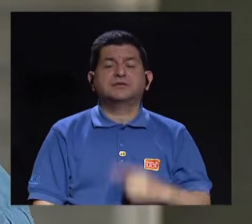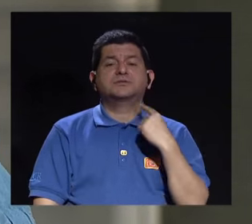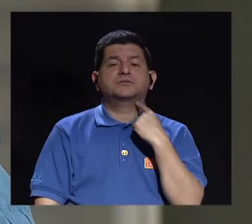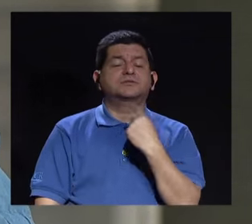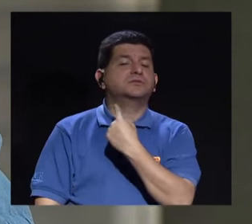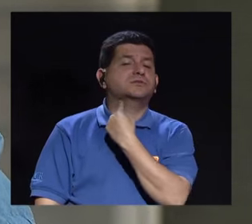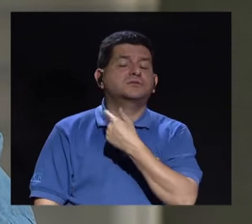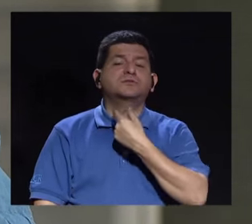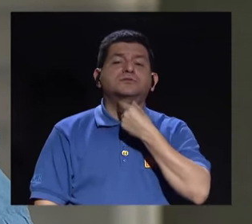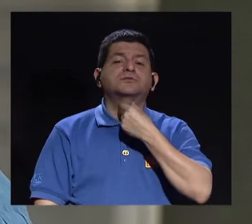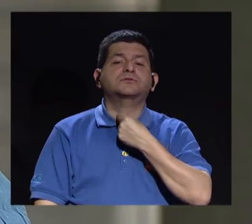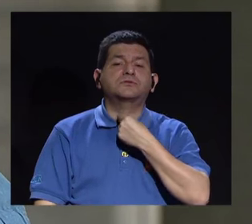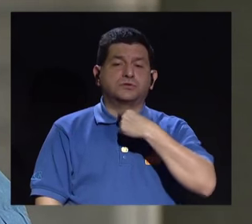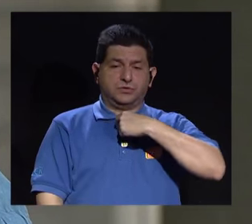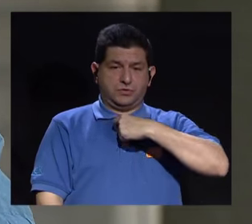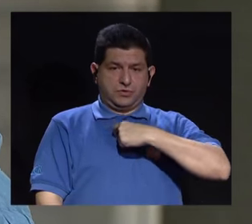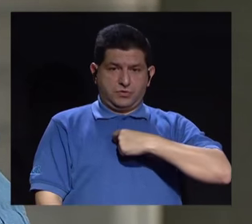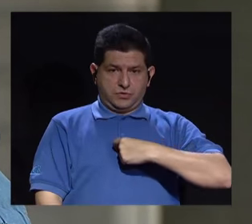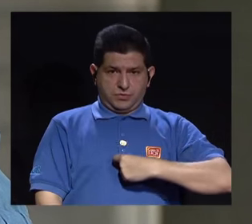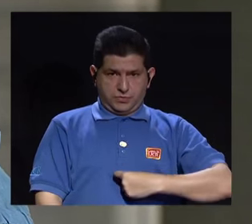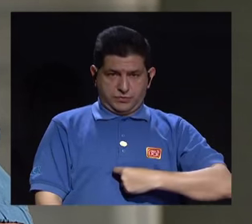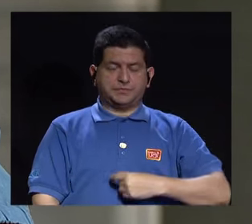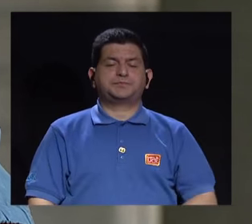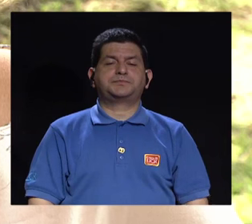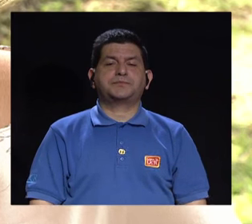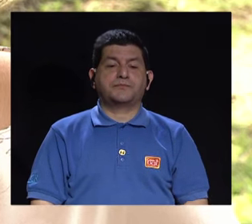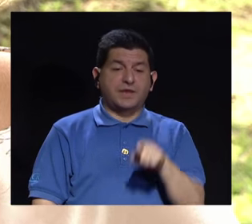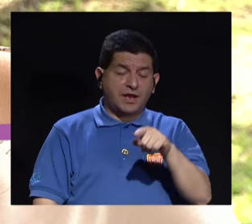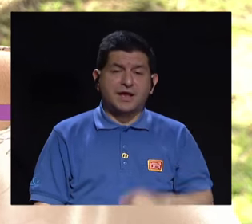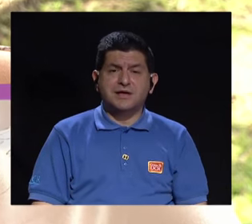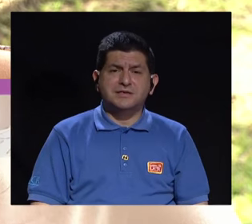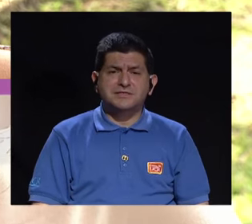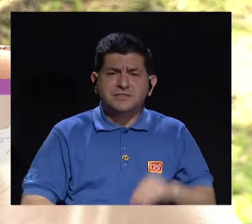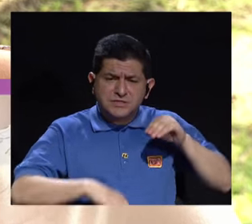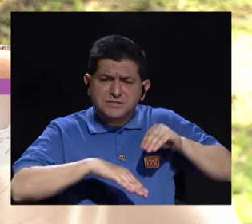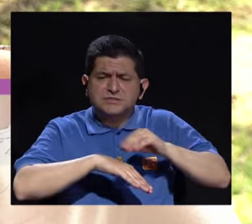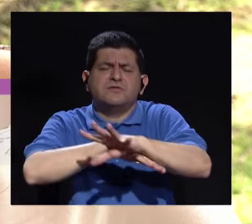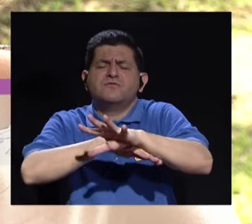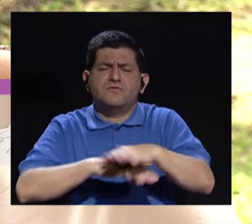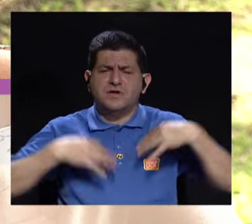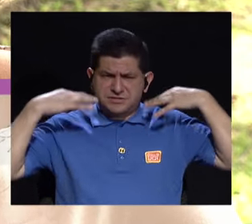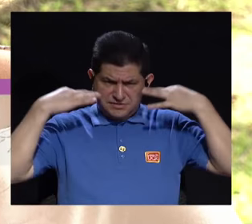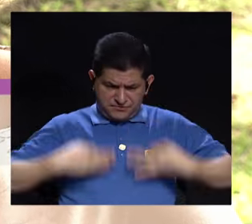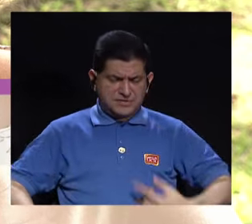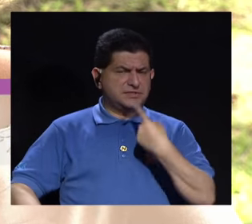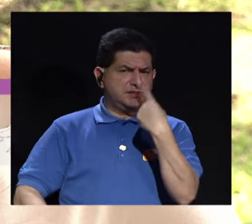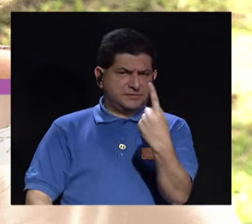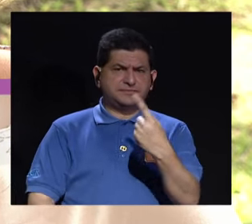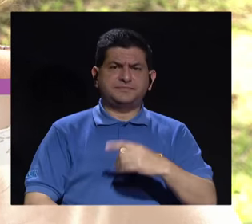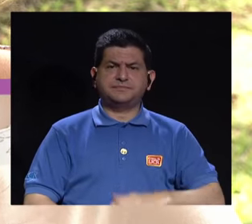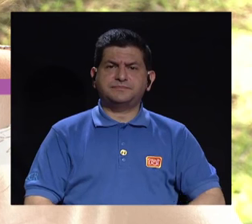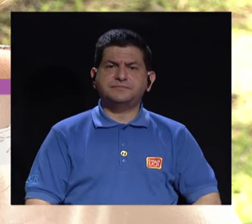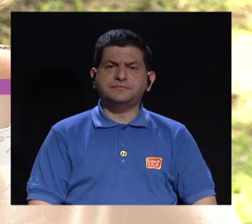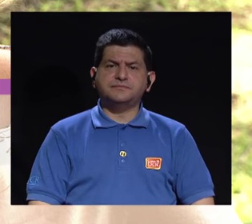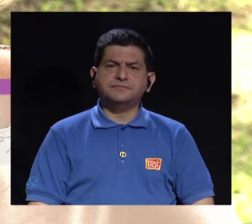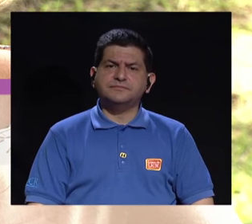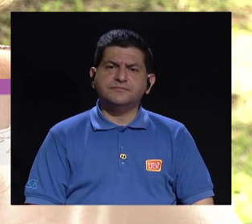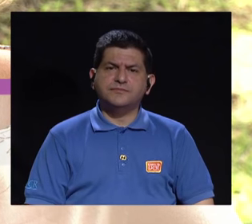de la garganta, del exófago. Ajá, esas consecuencias a nivel físico que usted nos menciona,